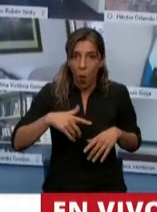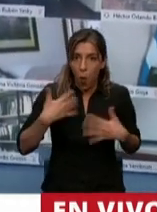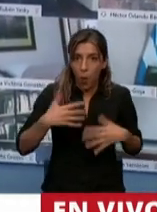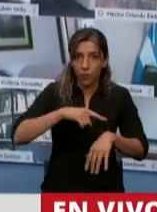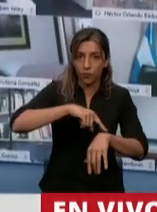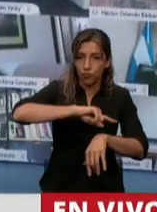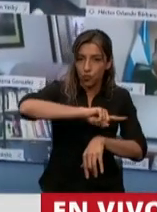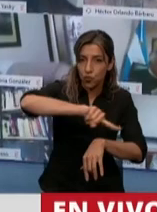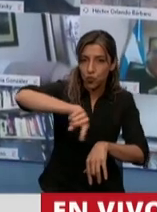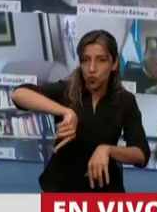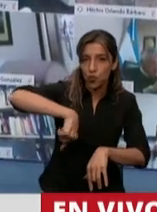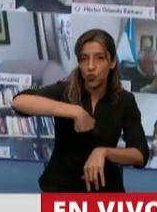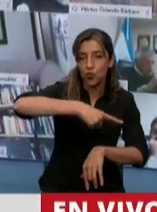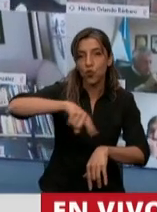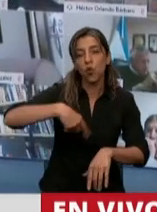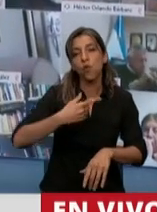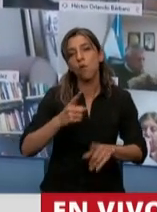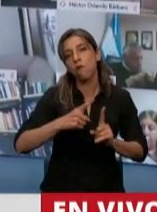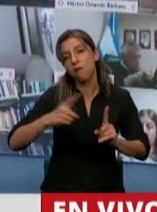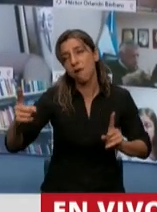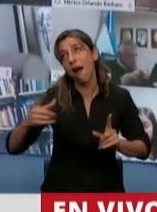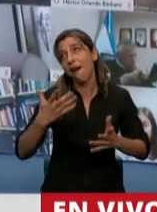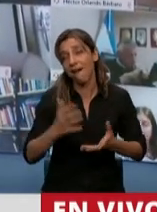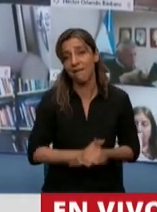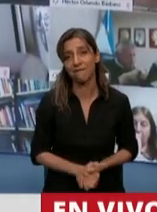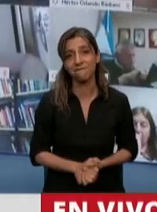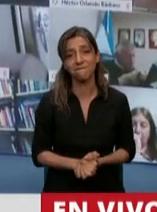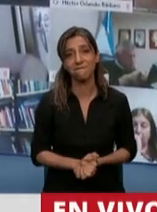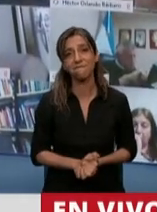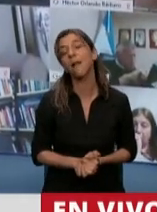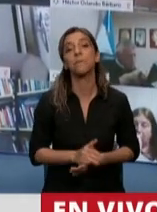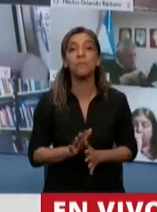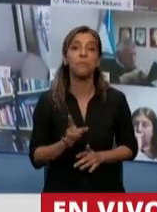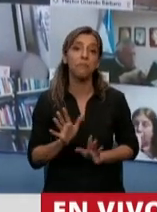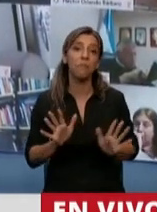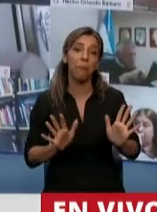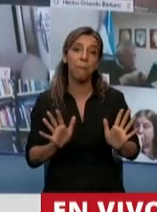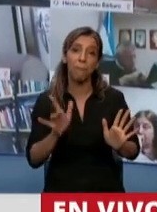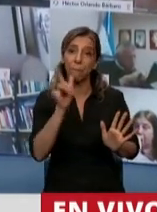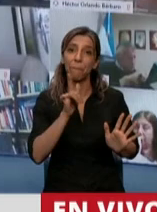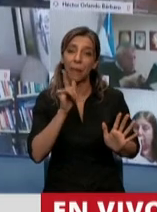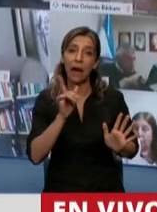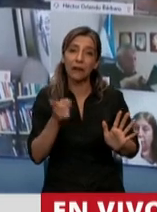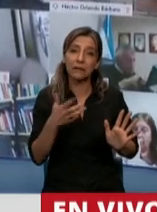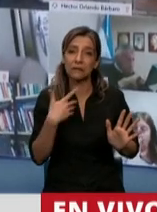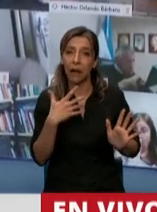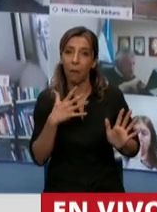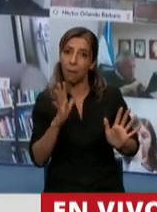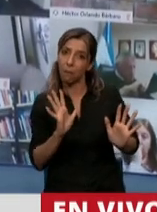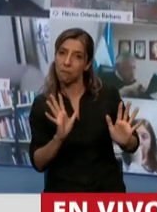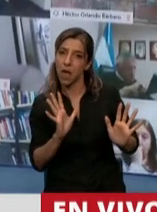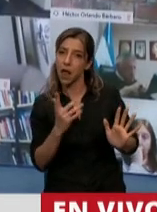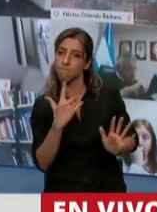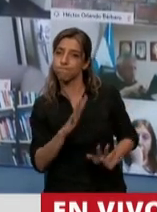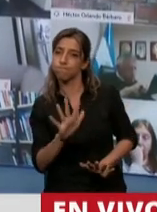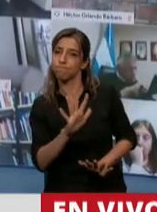indudablemente, pero además de largo parece que ha sido bastante oscuro. El Bloque Córdoba Federal